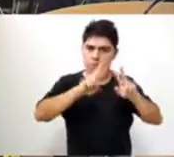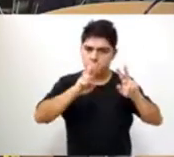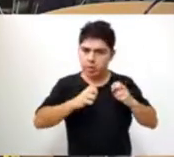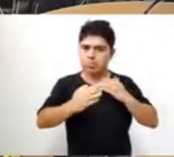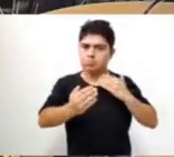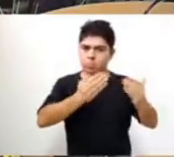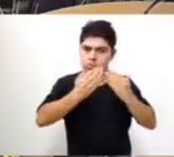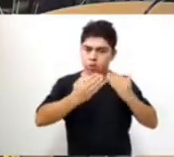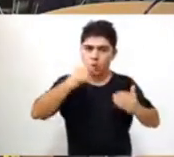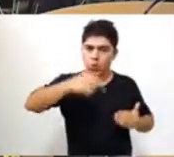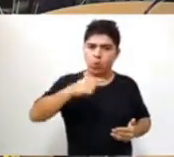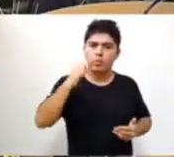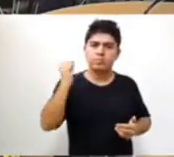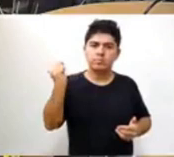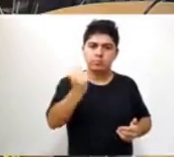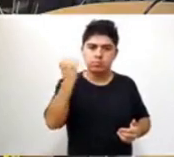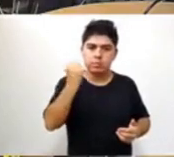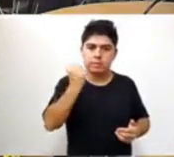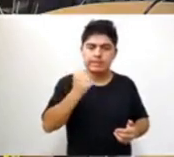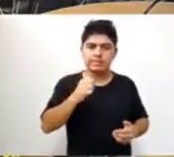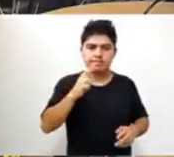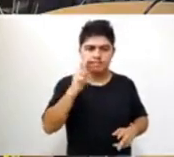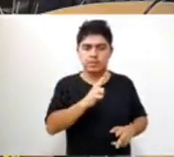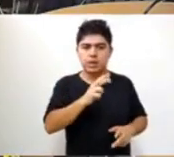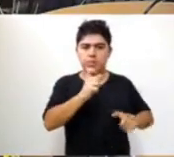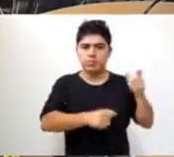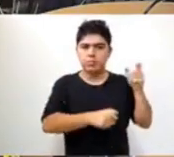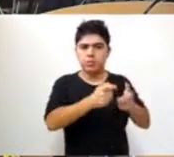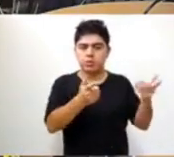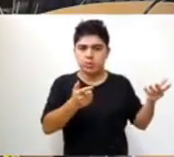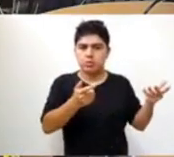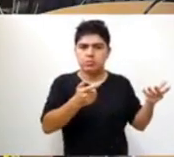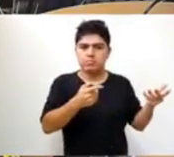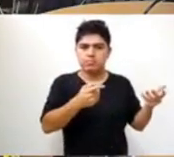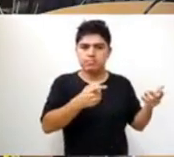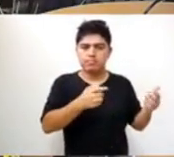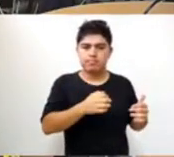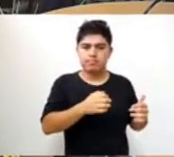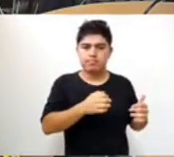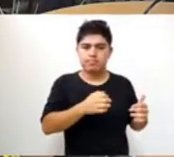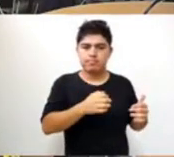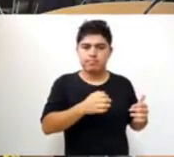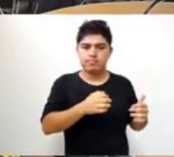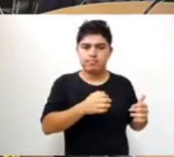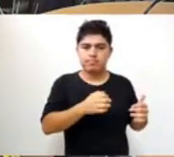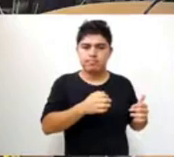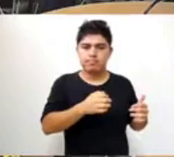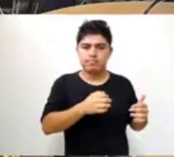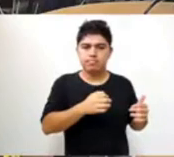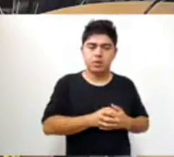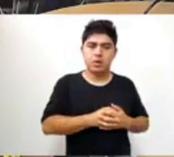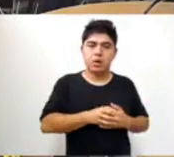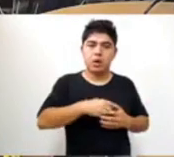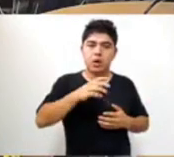tan importantes y tan sensibles en la ciudadanía. También quiero rescatar y